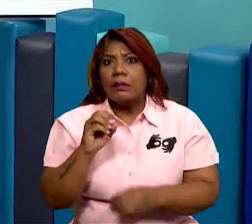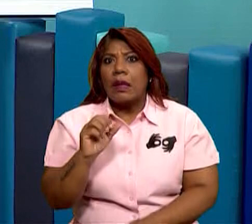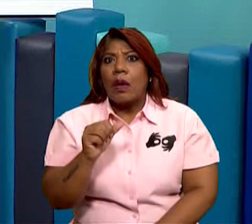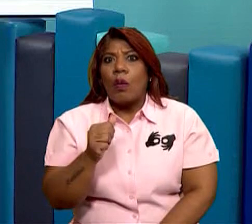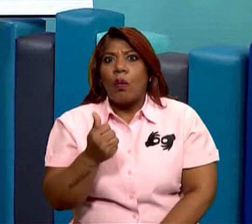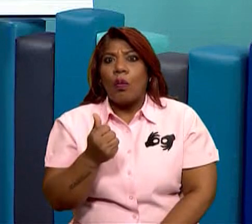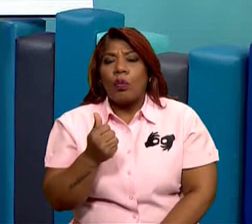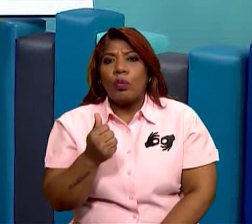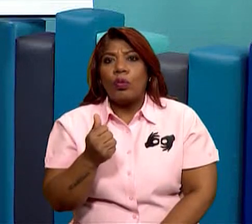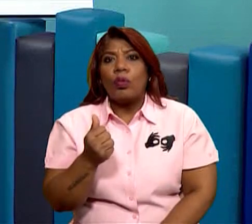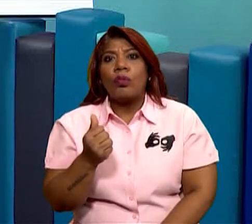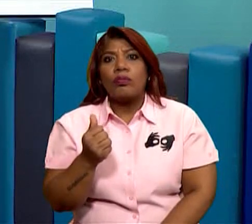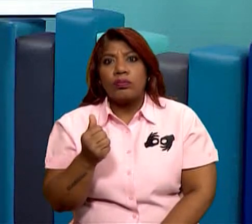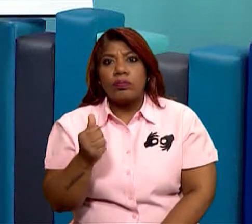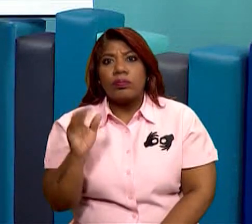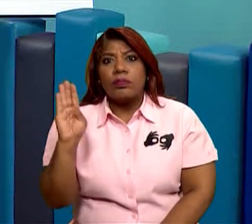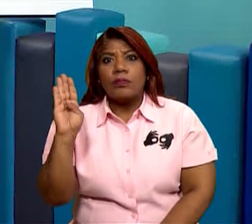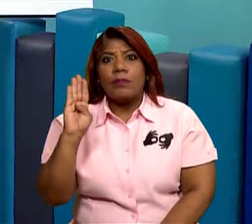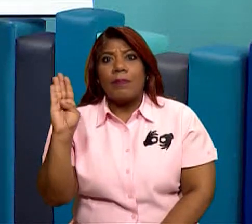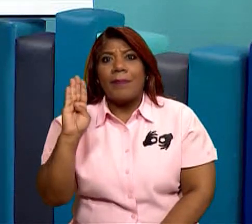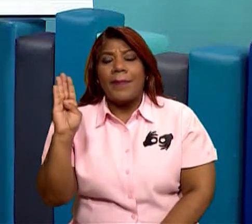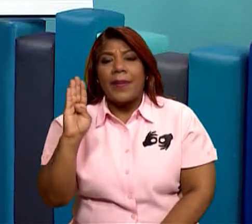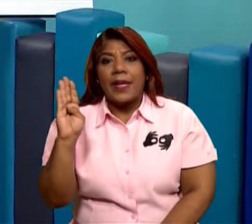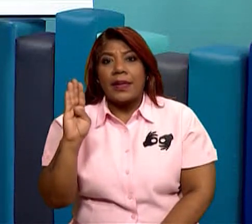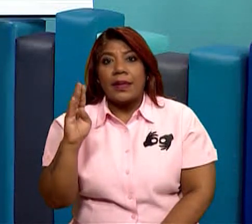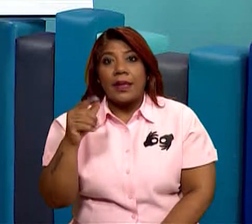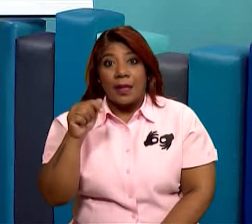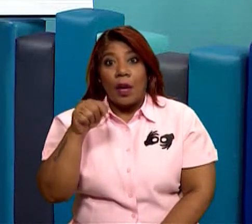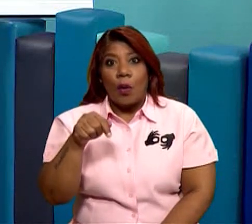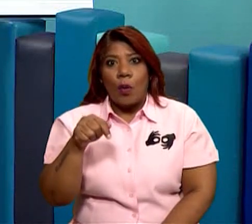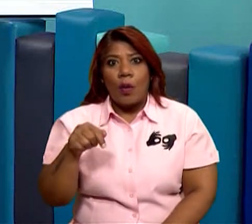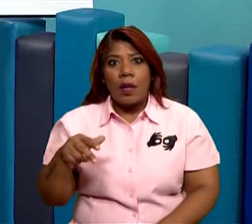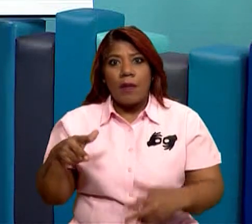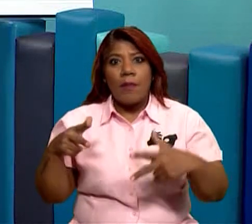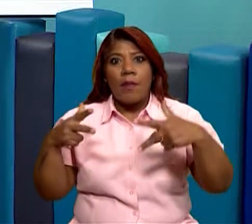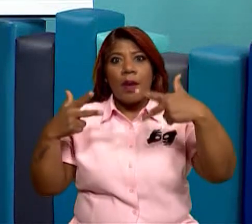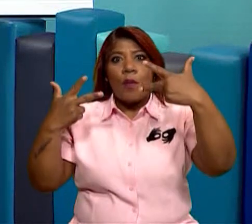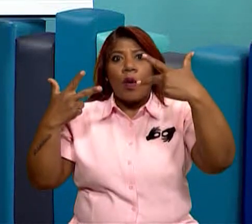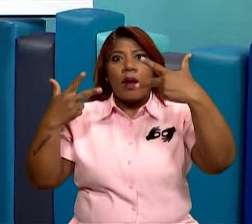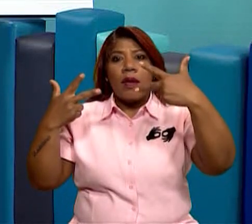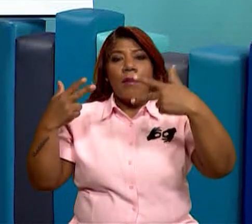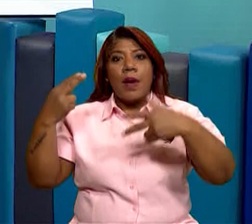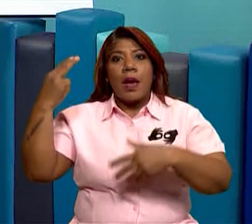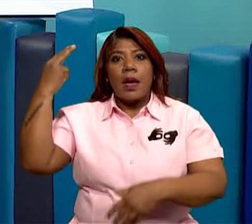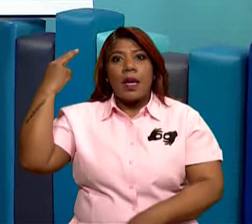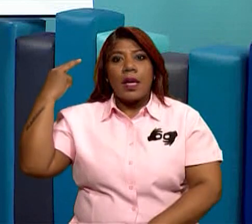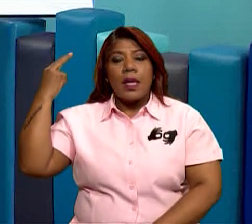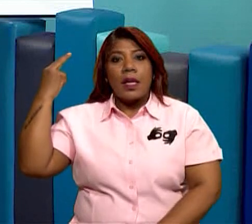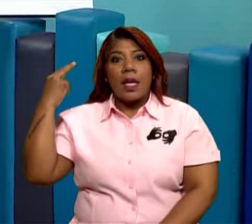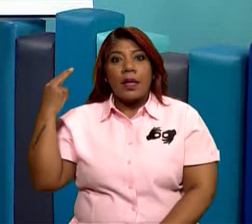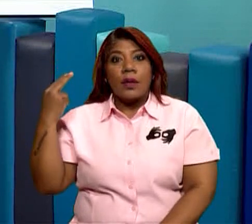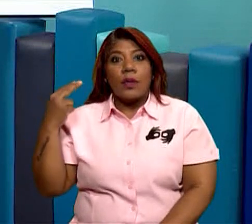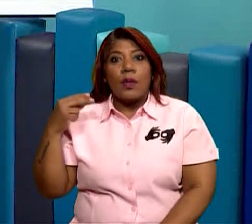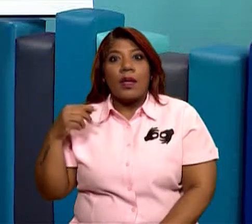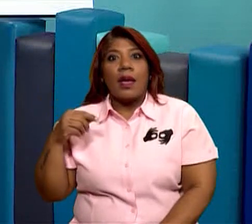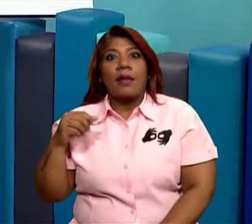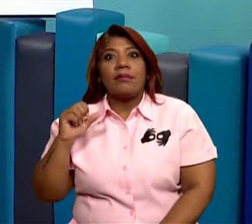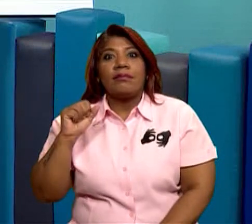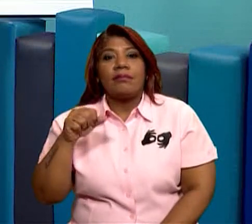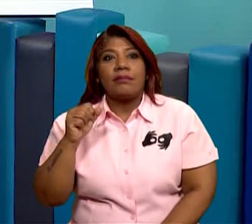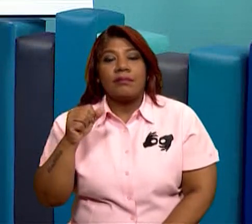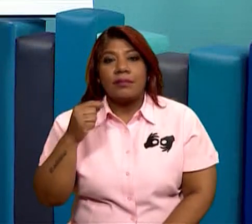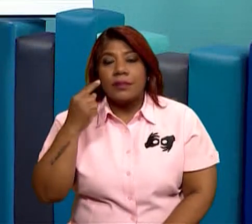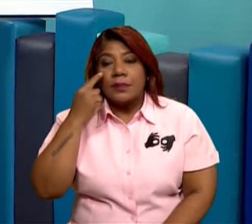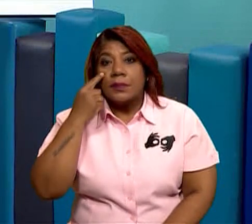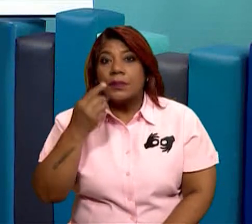Vamos hoy a hacer la videollamada a Anton. A ver si aquí en control me están haciendo ya la llamada. Anton,